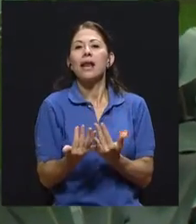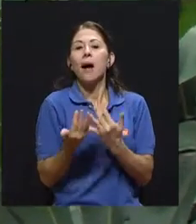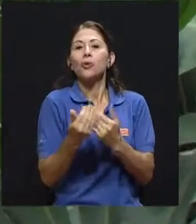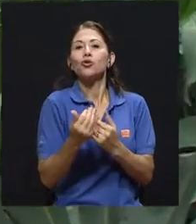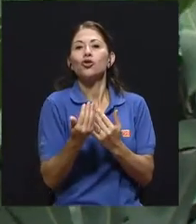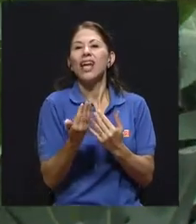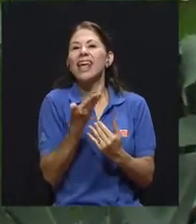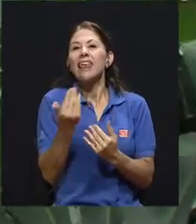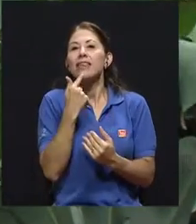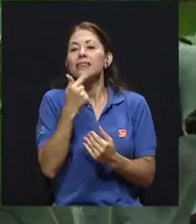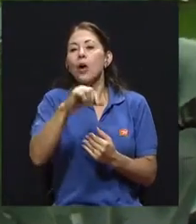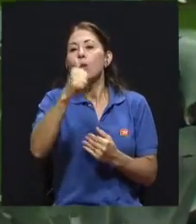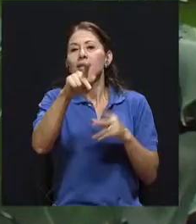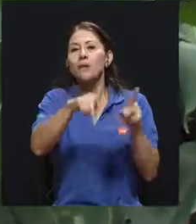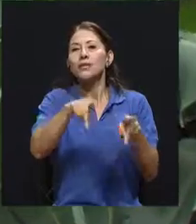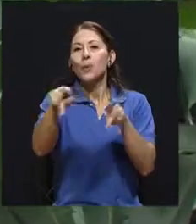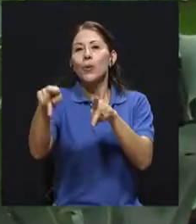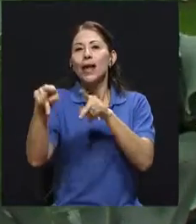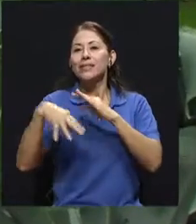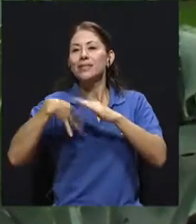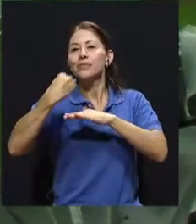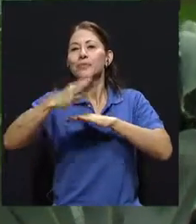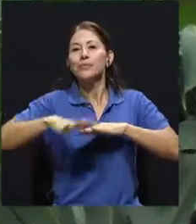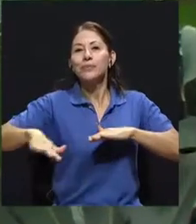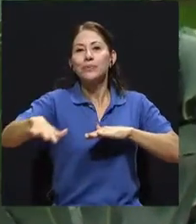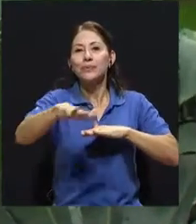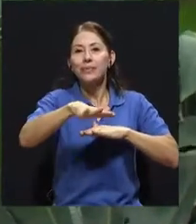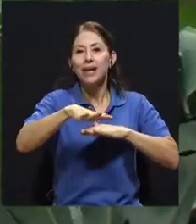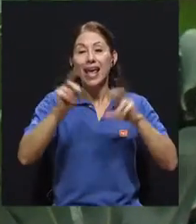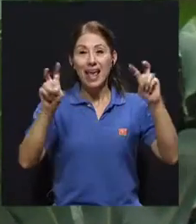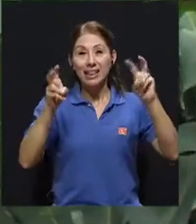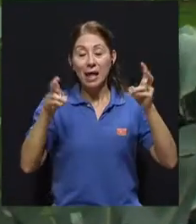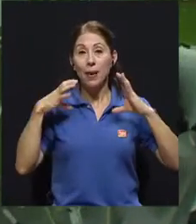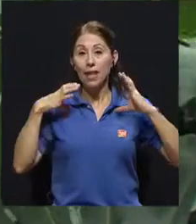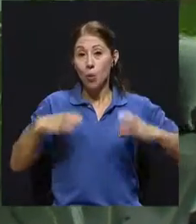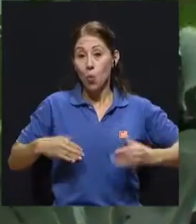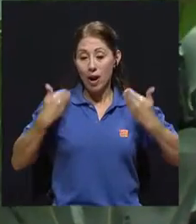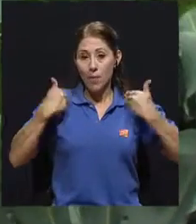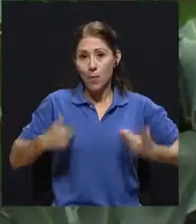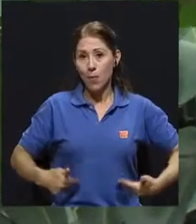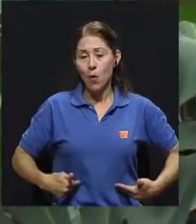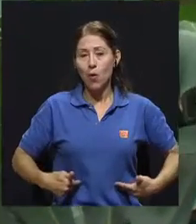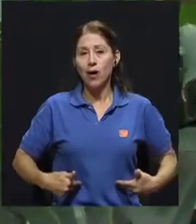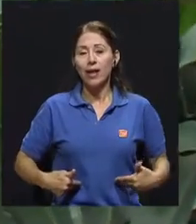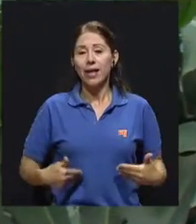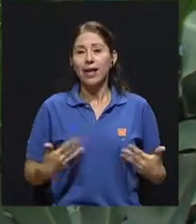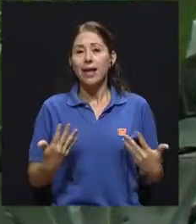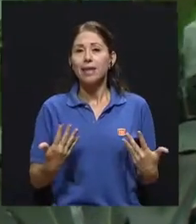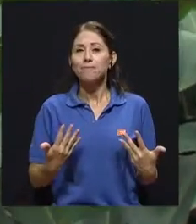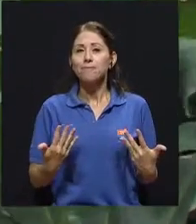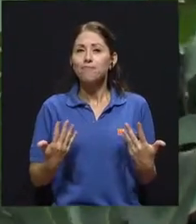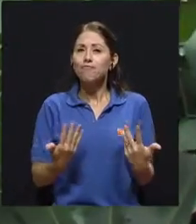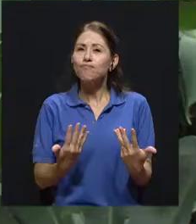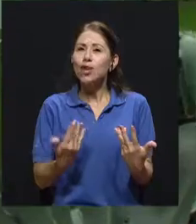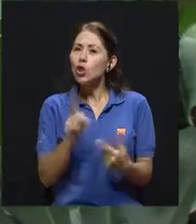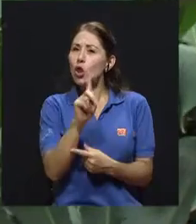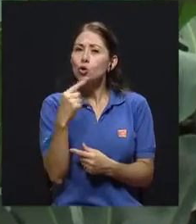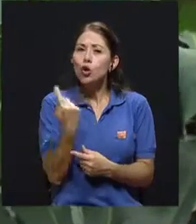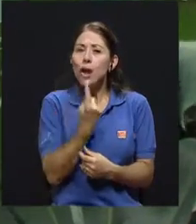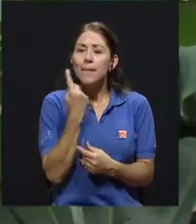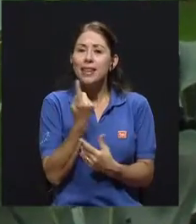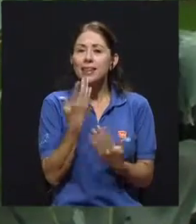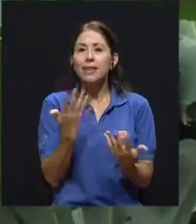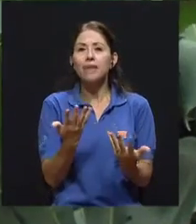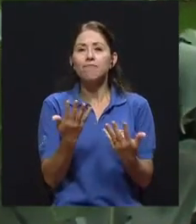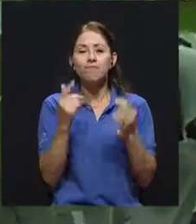en este sentido, el tema del cuerpo se vuelve no solamente una preocupación desde el punto